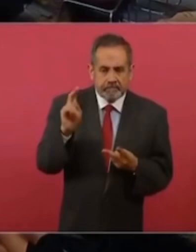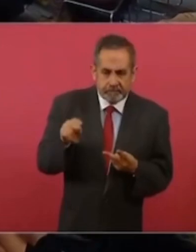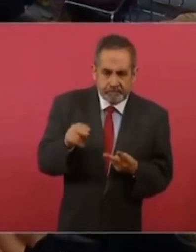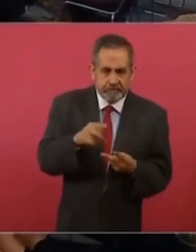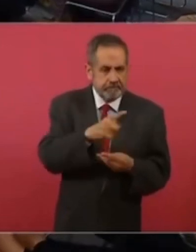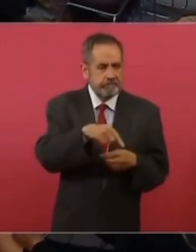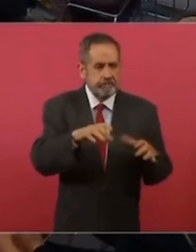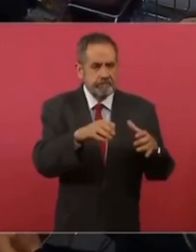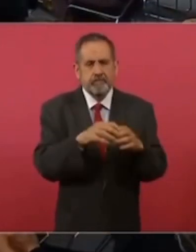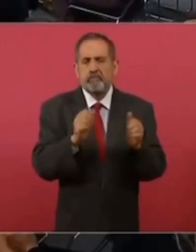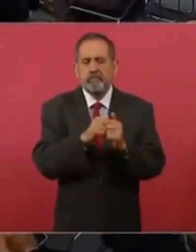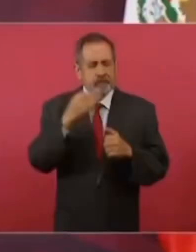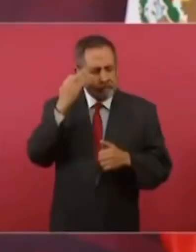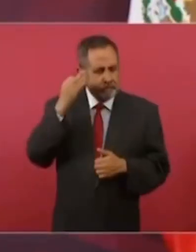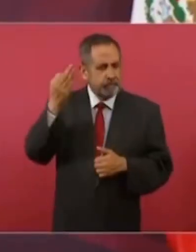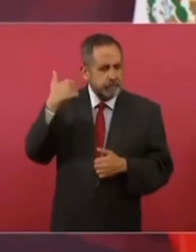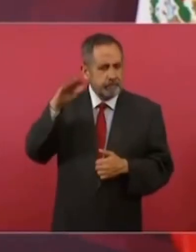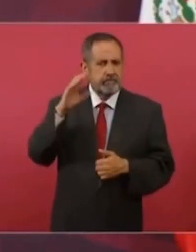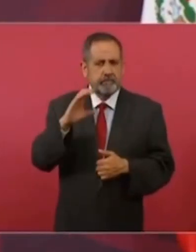con Salinas,